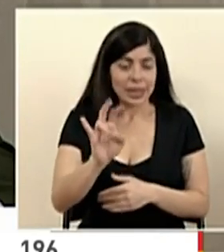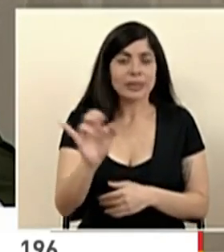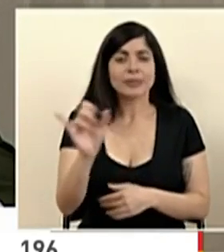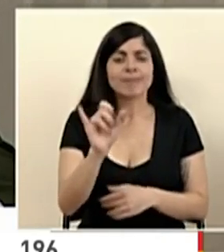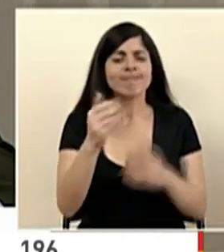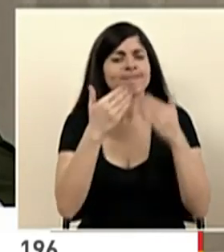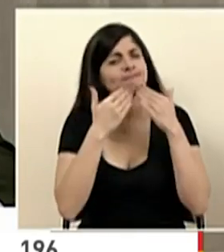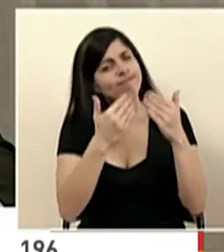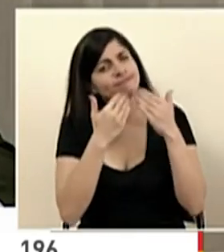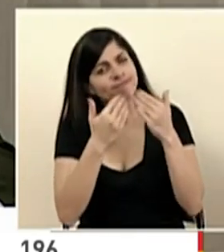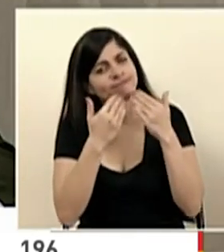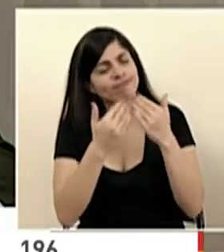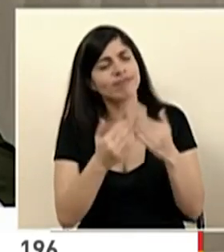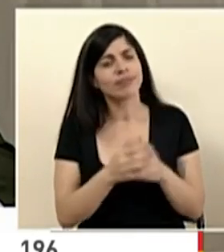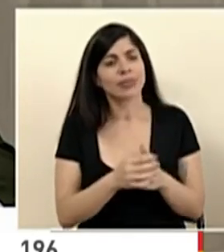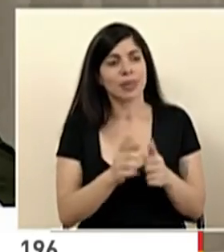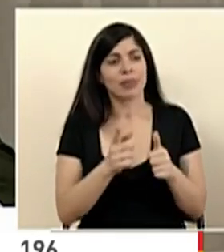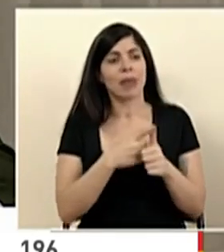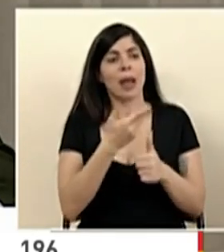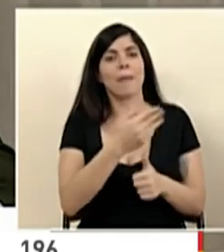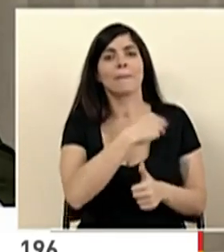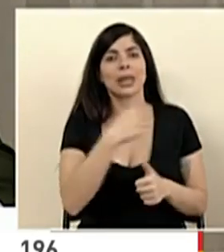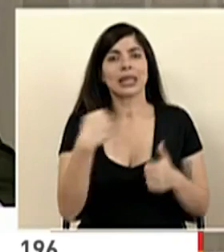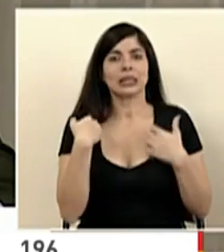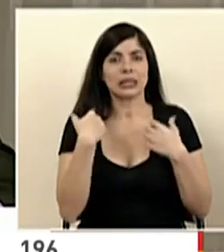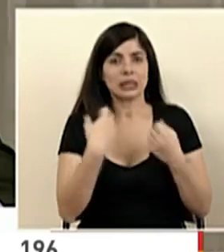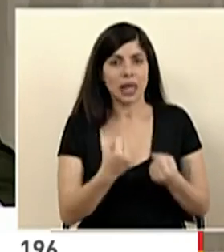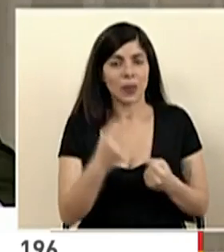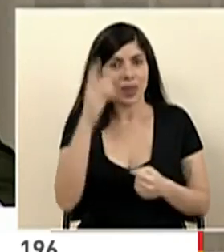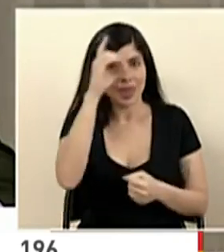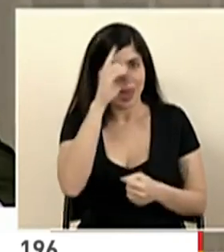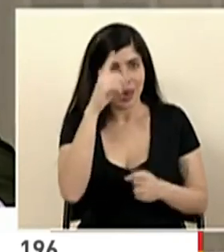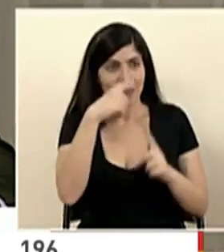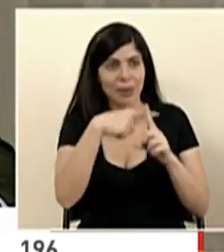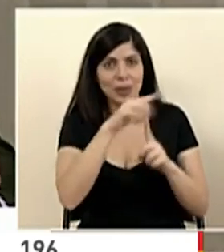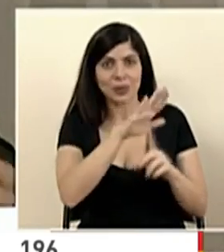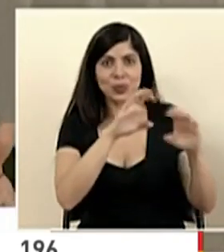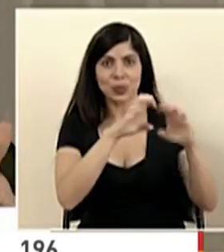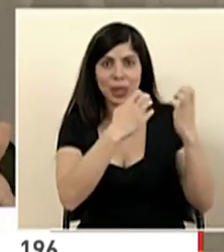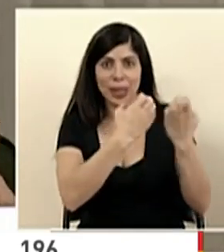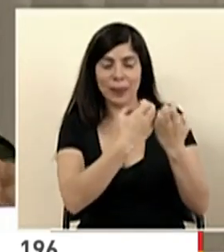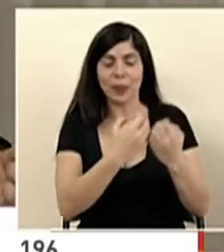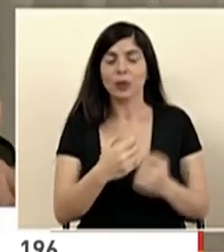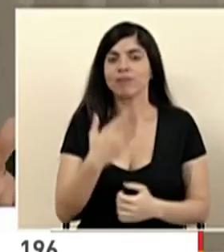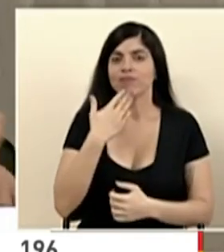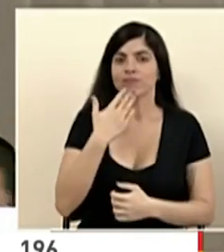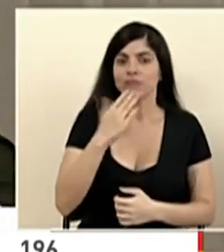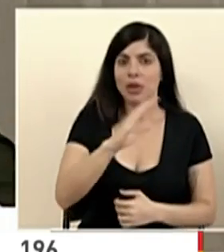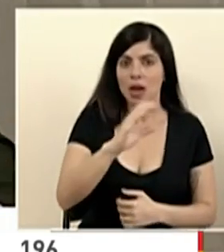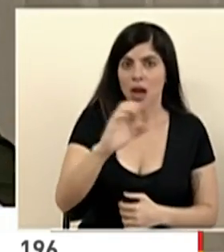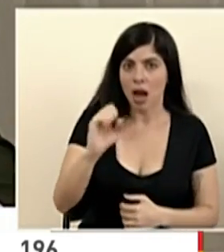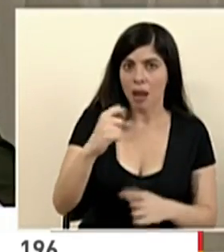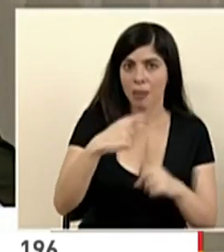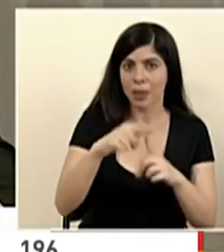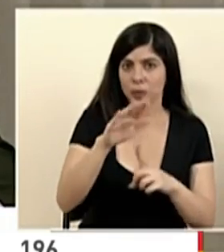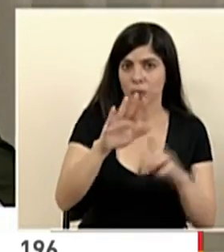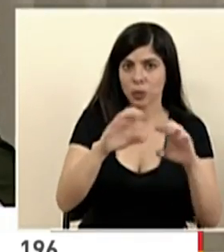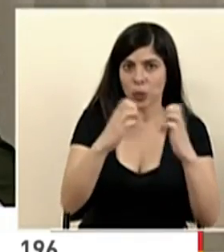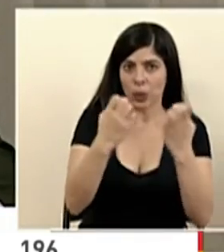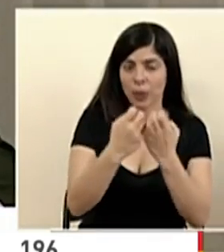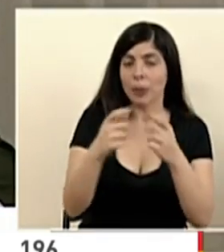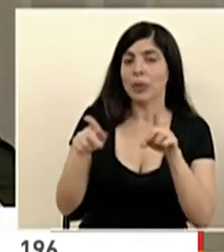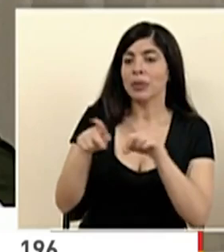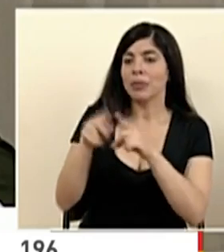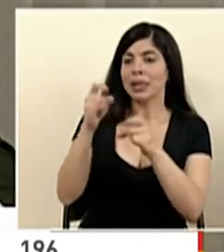También le agradecer de mano de antemano al Ministerio de Salud, a don Daniel, a sus equipos, a la Caja, a los equipos, también a